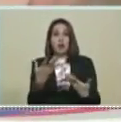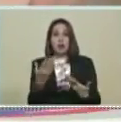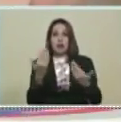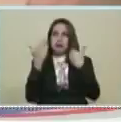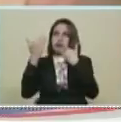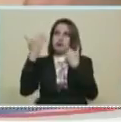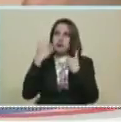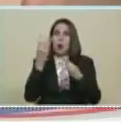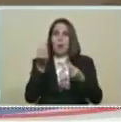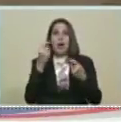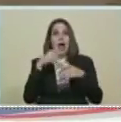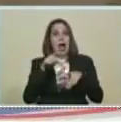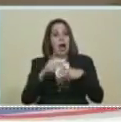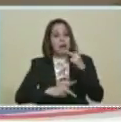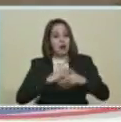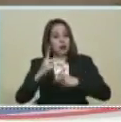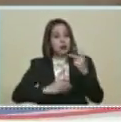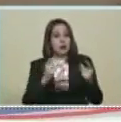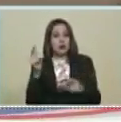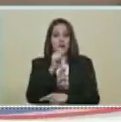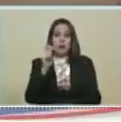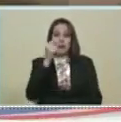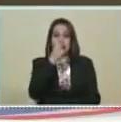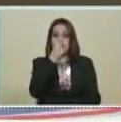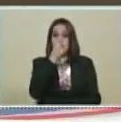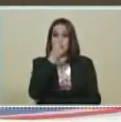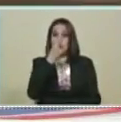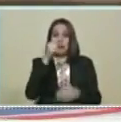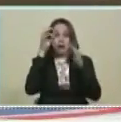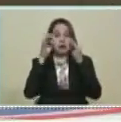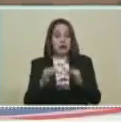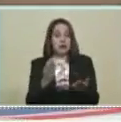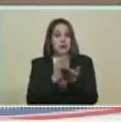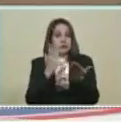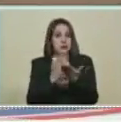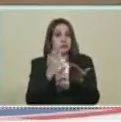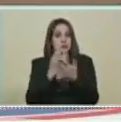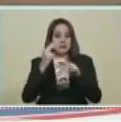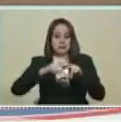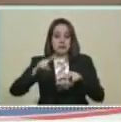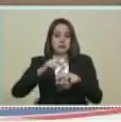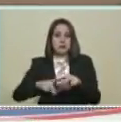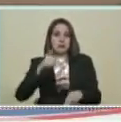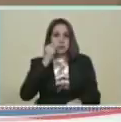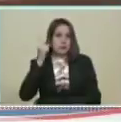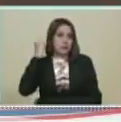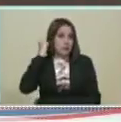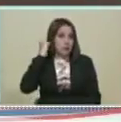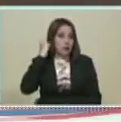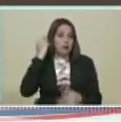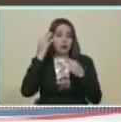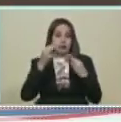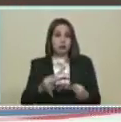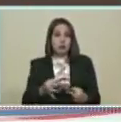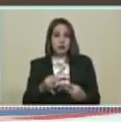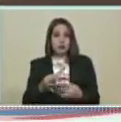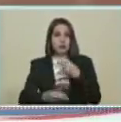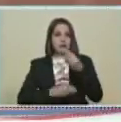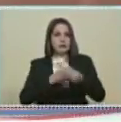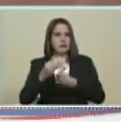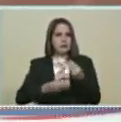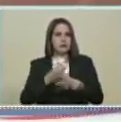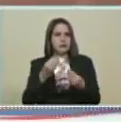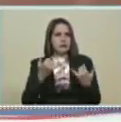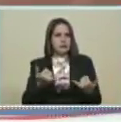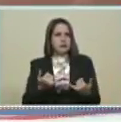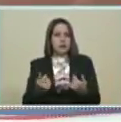produciendo Desde hace Algunos meses Los uniformes Escolares De los niños Y niñas De la patria Para cumplir Pues con lo